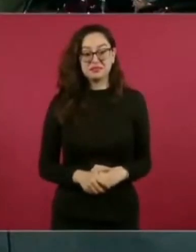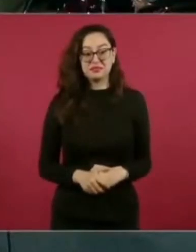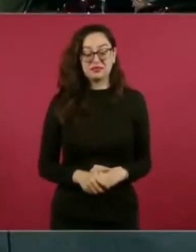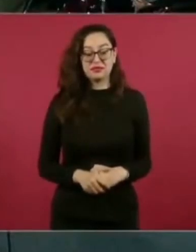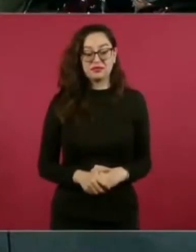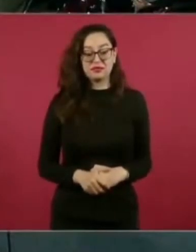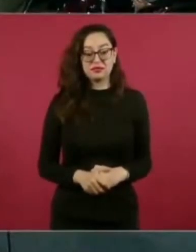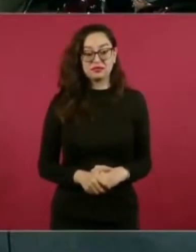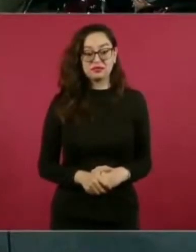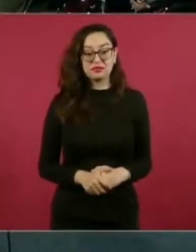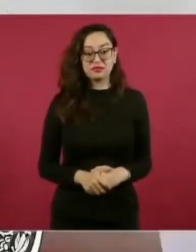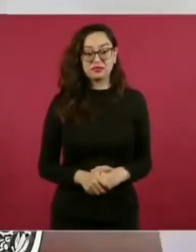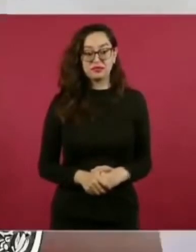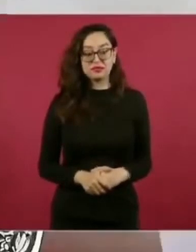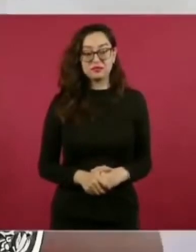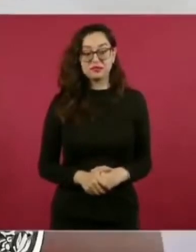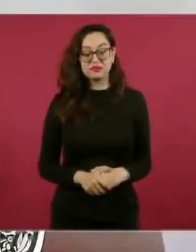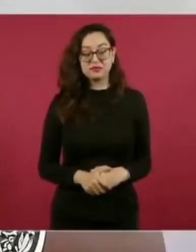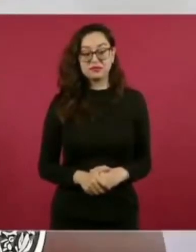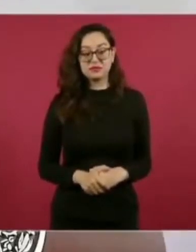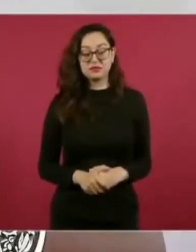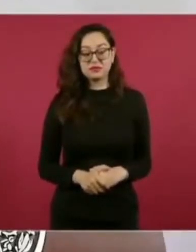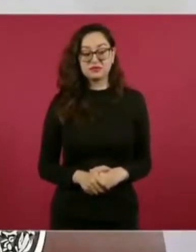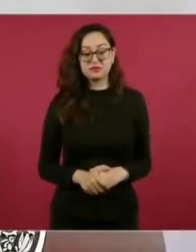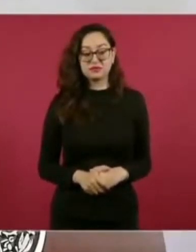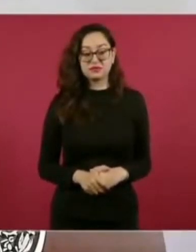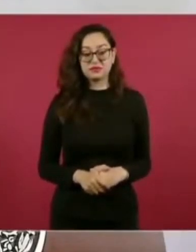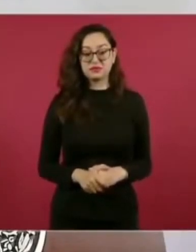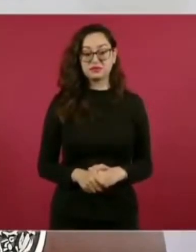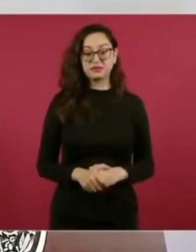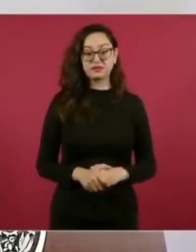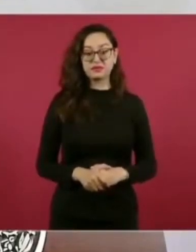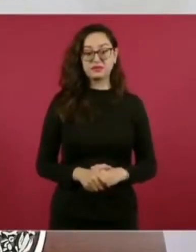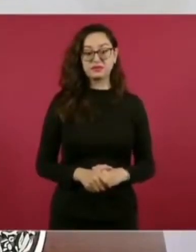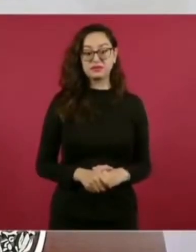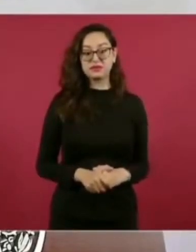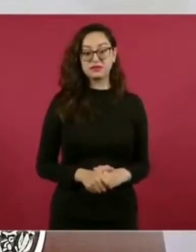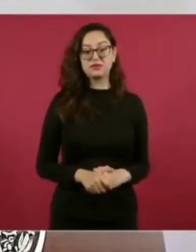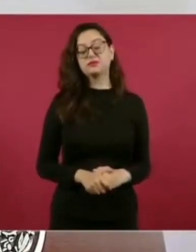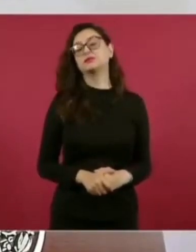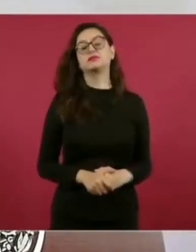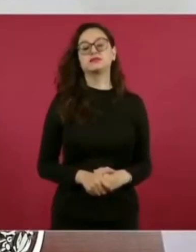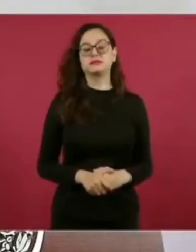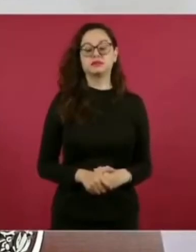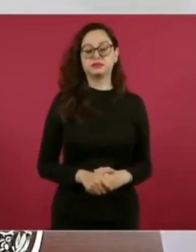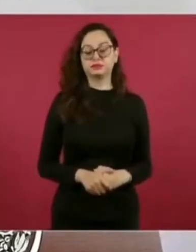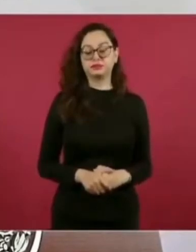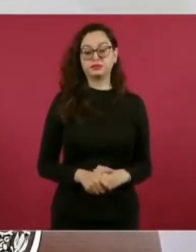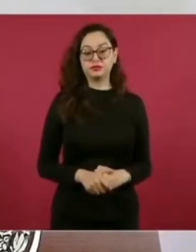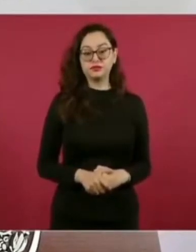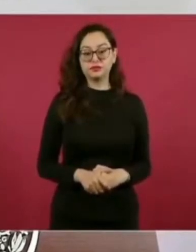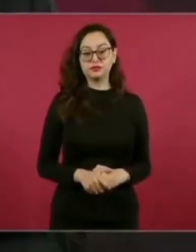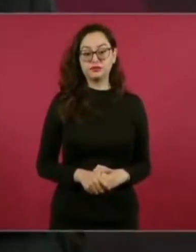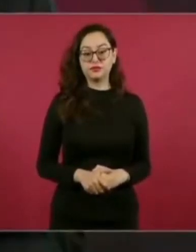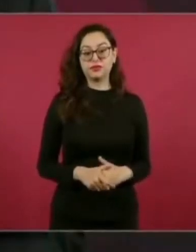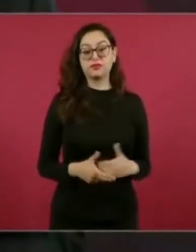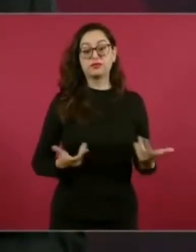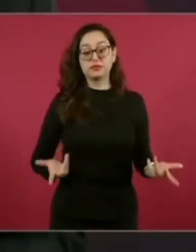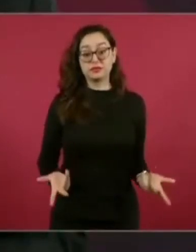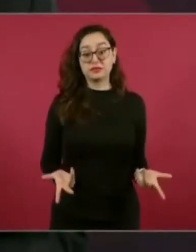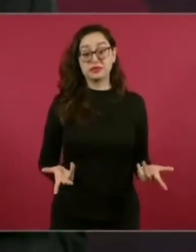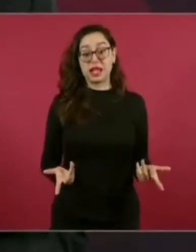Y pues ya no hablemos de la represión,